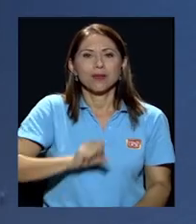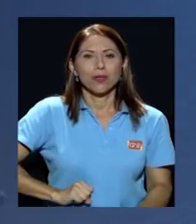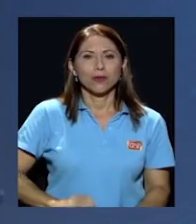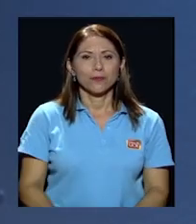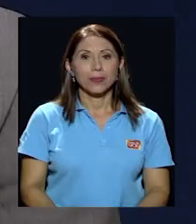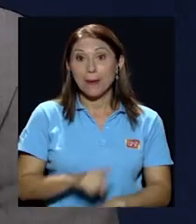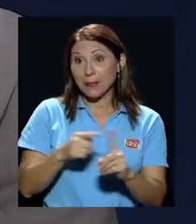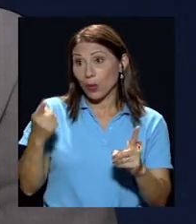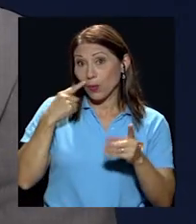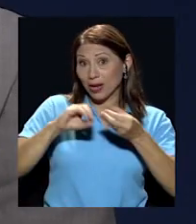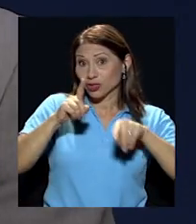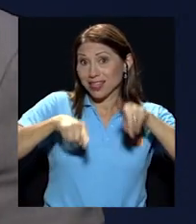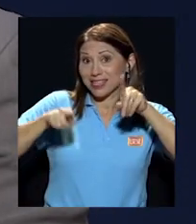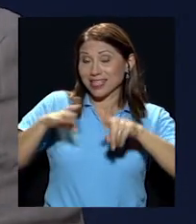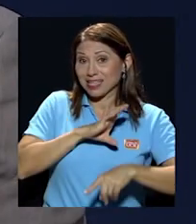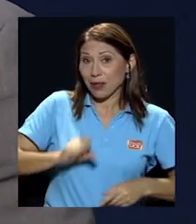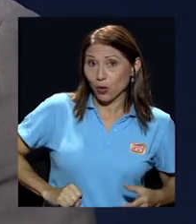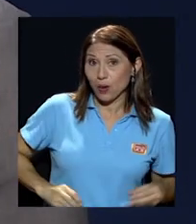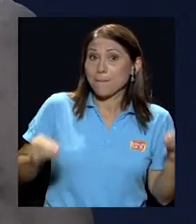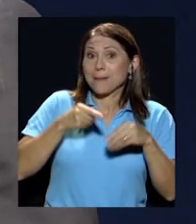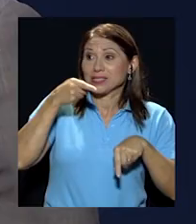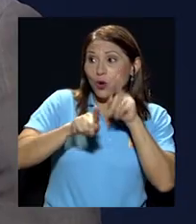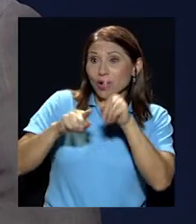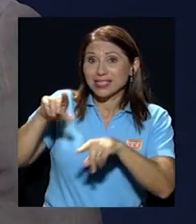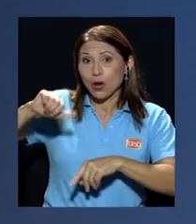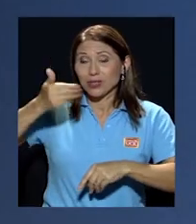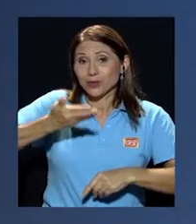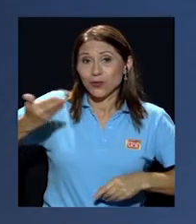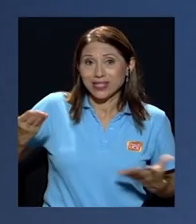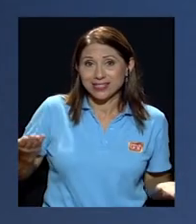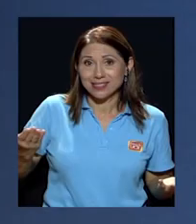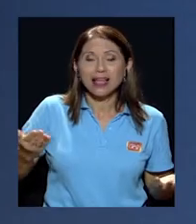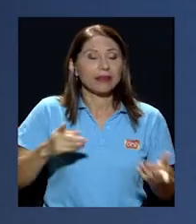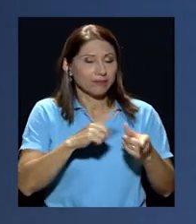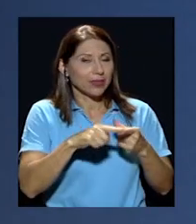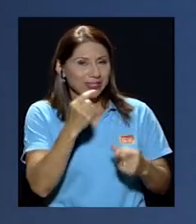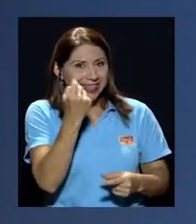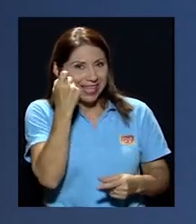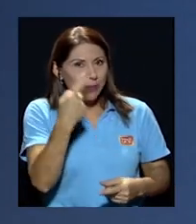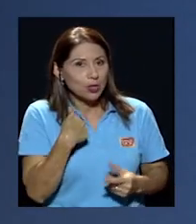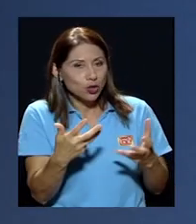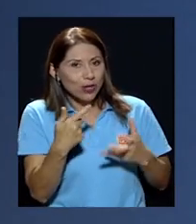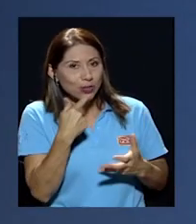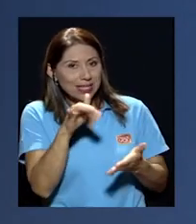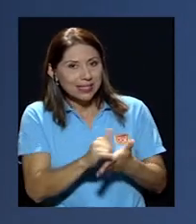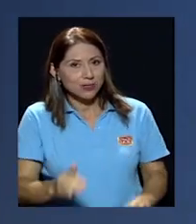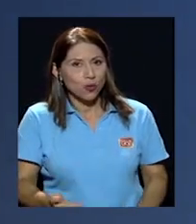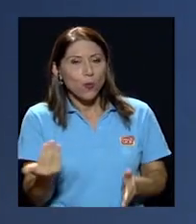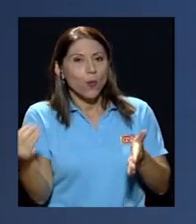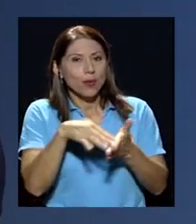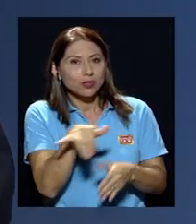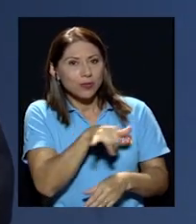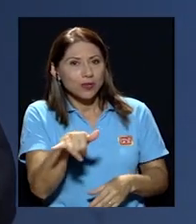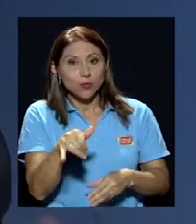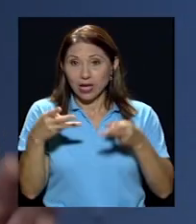vean los índices de El Salvador y entonces más de violencia y otras cosas don Oscar entonces entiéndame lo que quiero decirles es esto volvemos a lo mismo en medio de